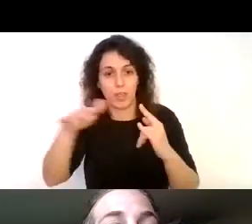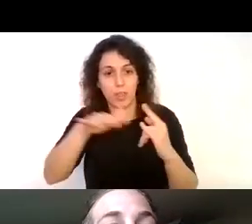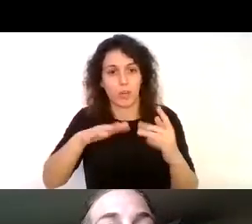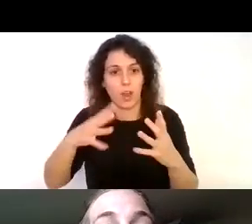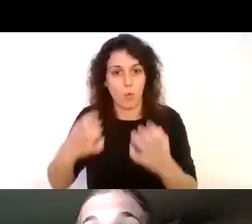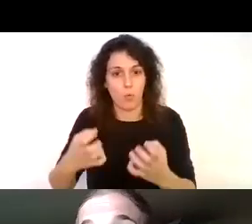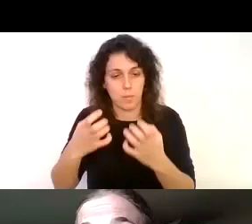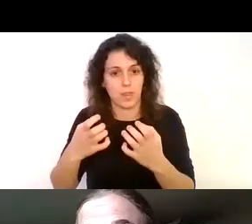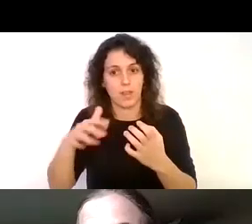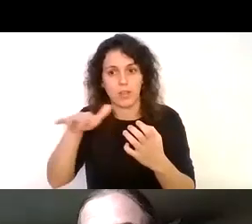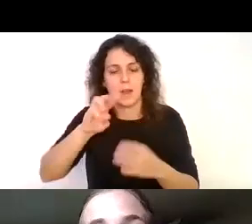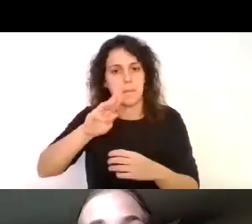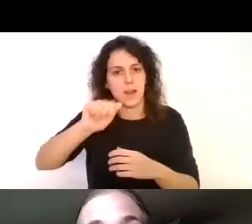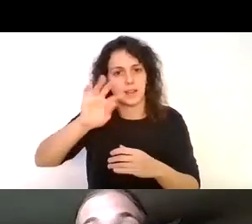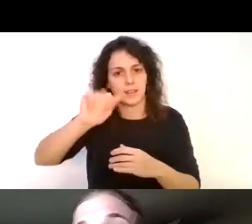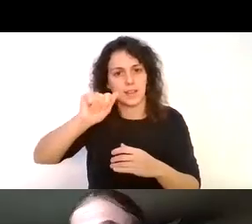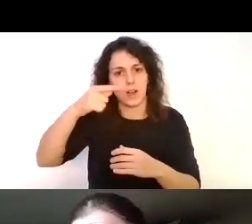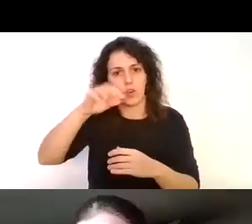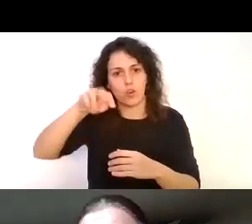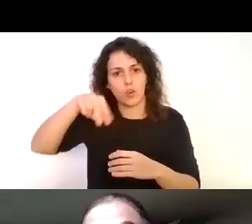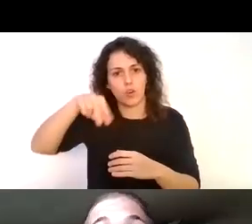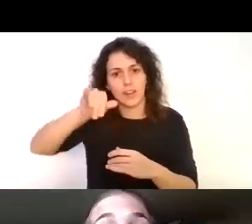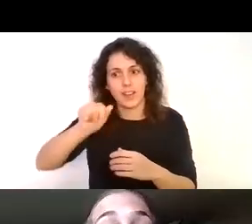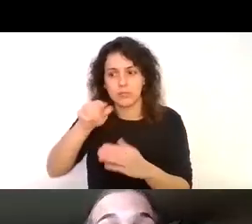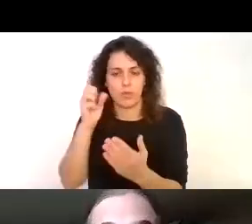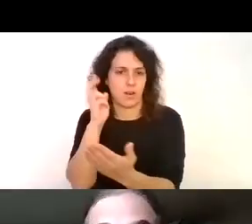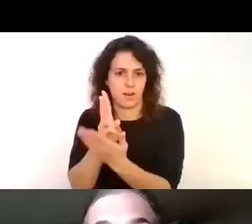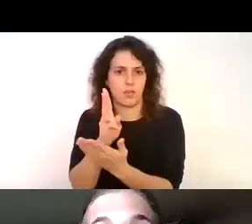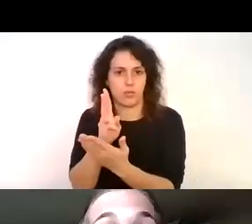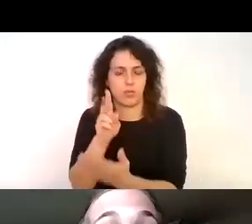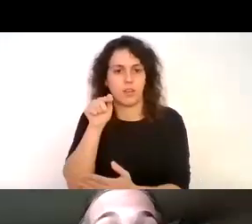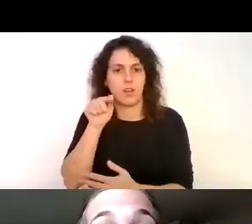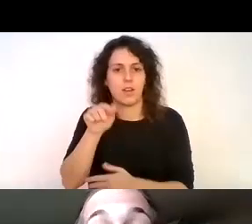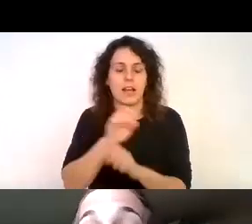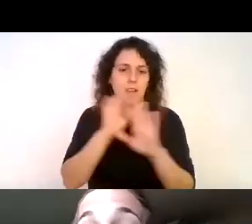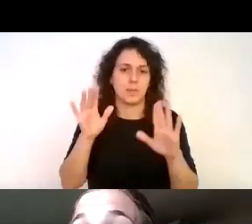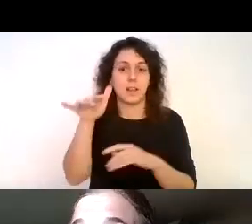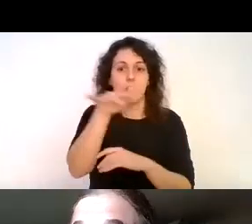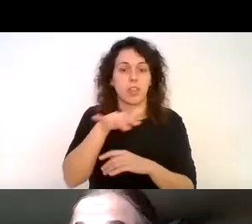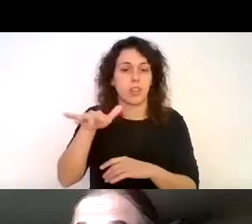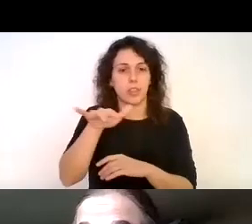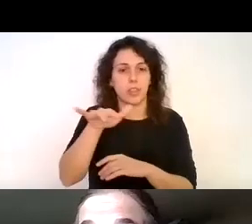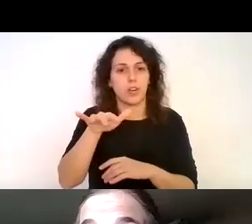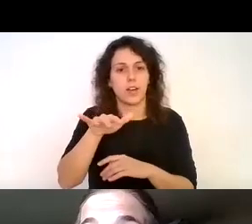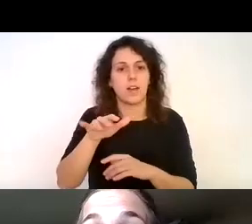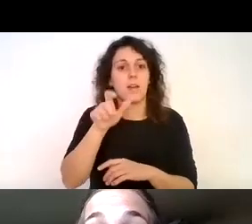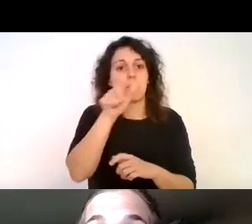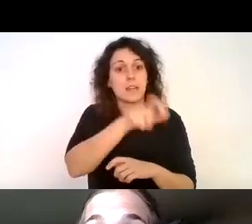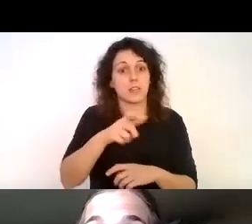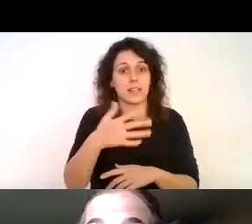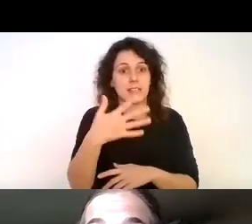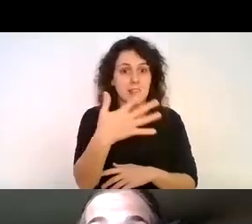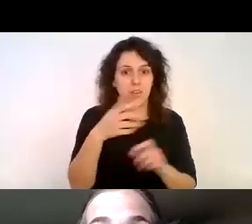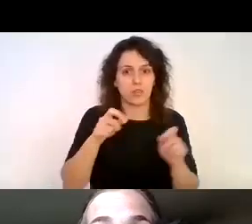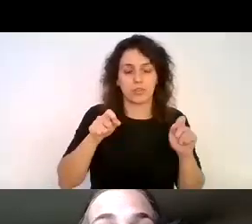es un desafío ahora obviamente si en ese caso teníamos cinco personas en